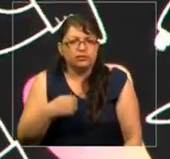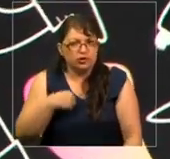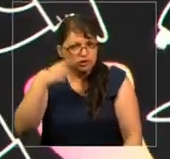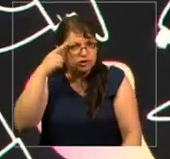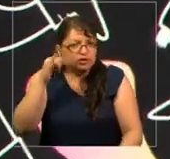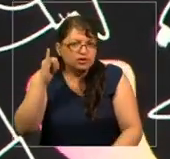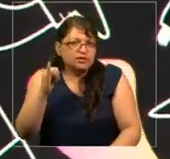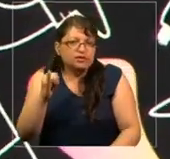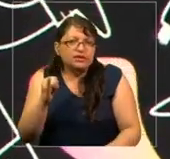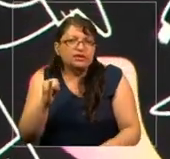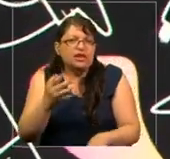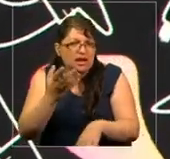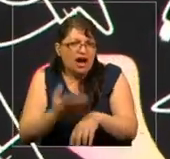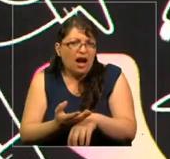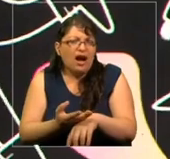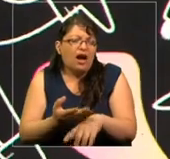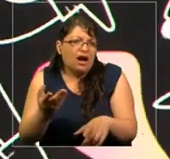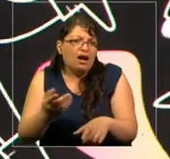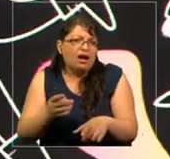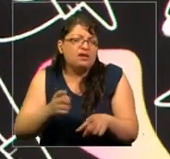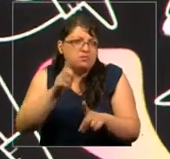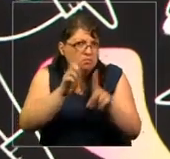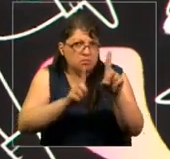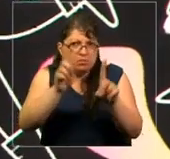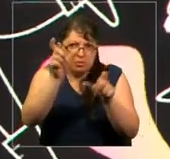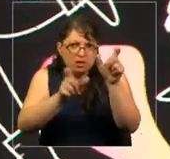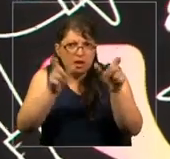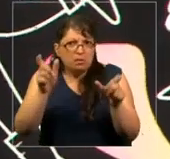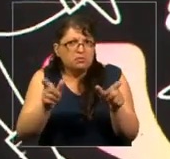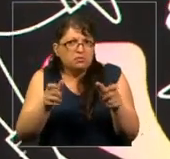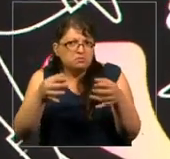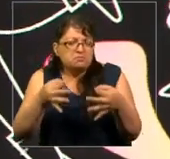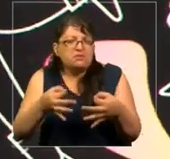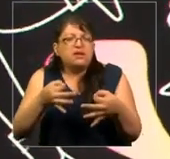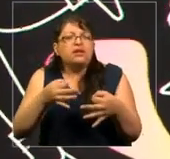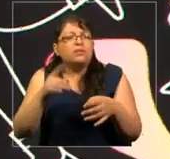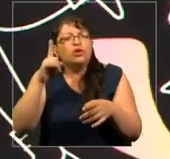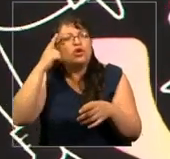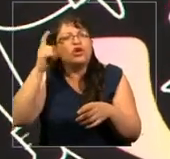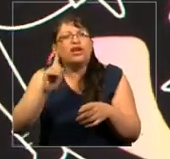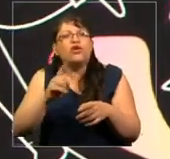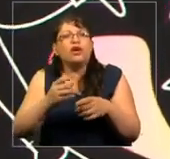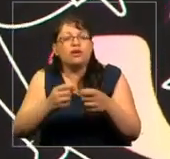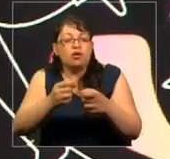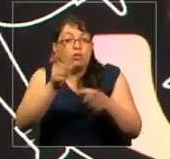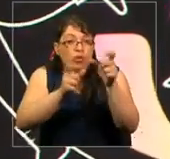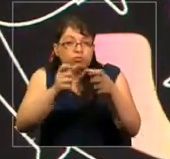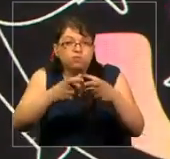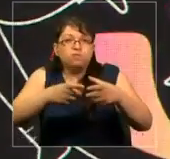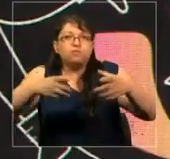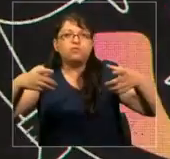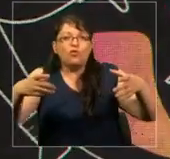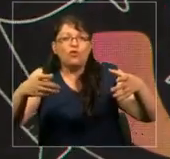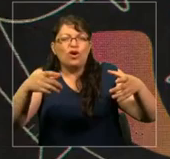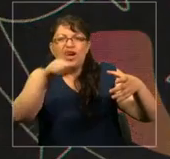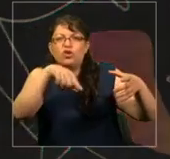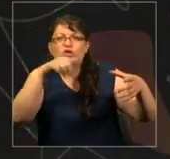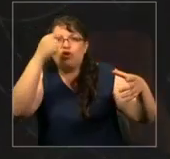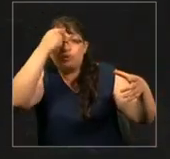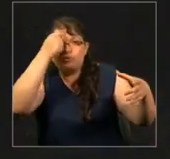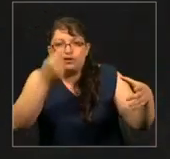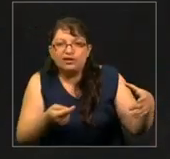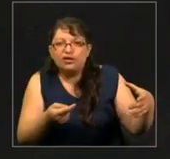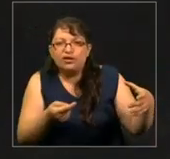sí, hay personas razonables en el mundo, pero no creo que grandes grupos de personas simplemente sean idiotas